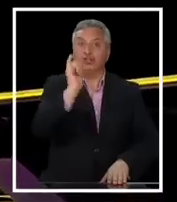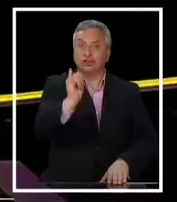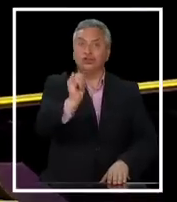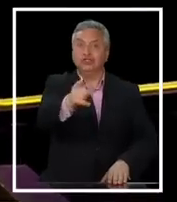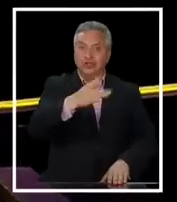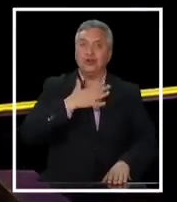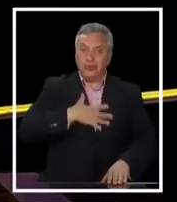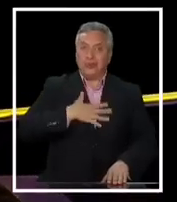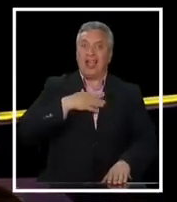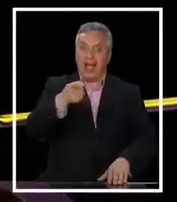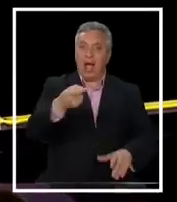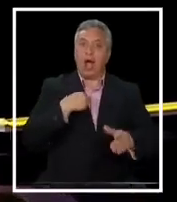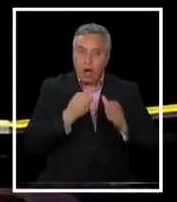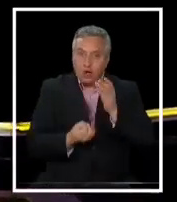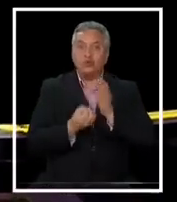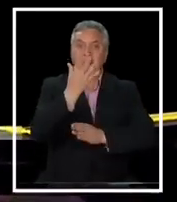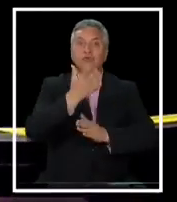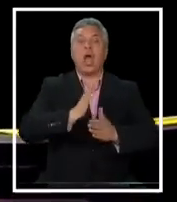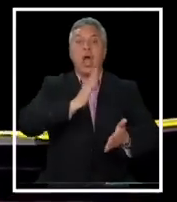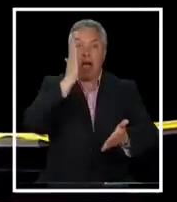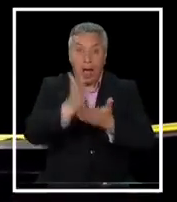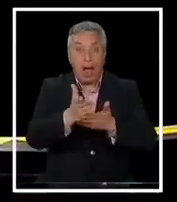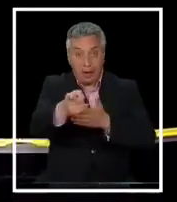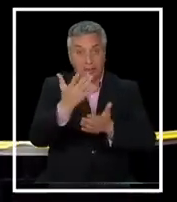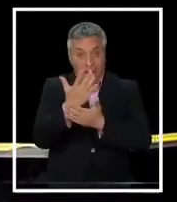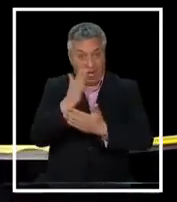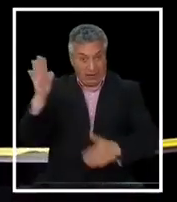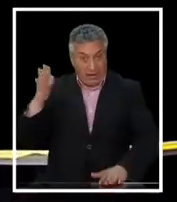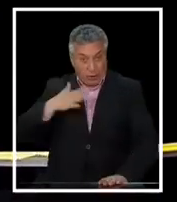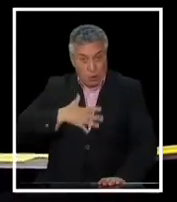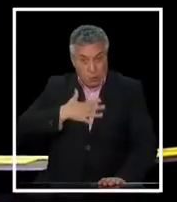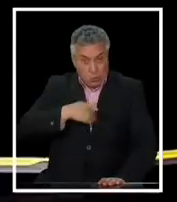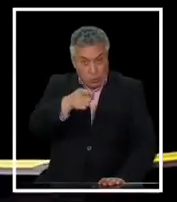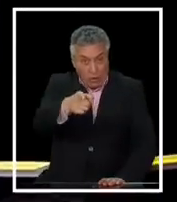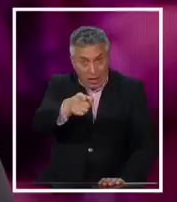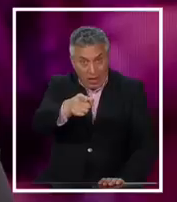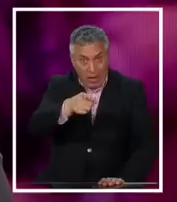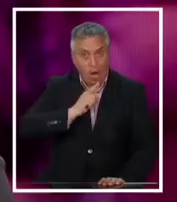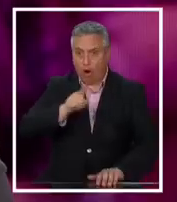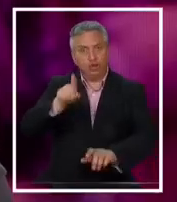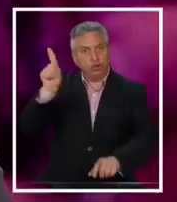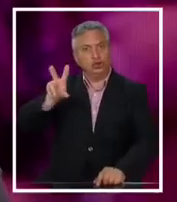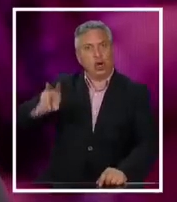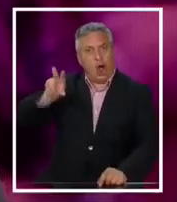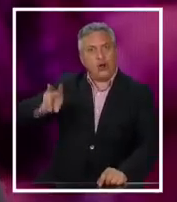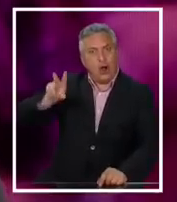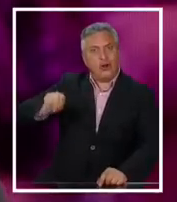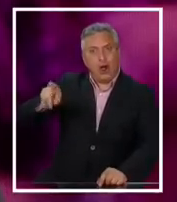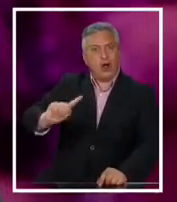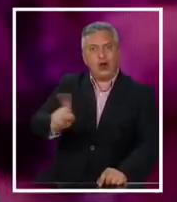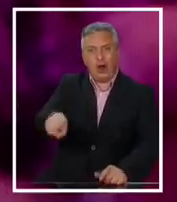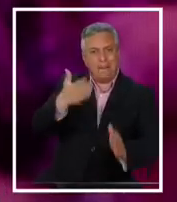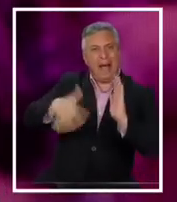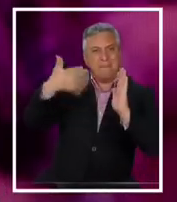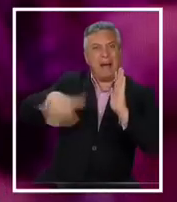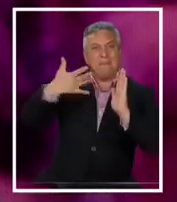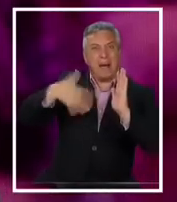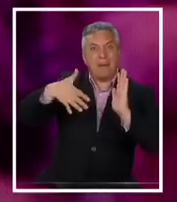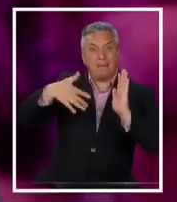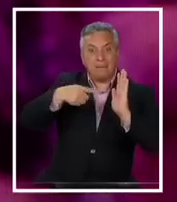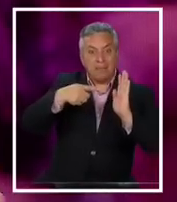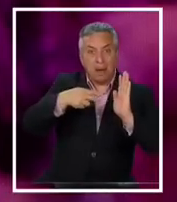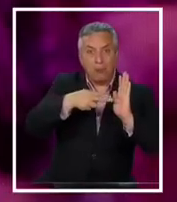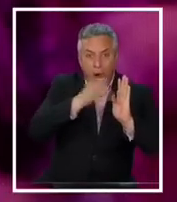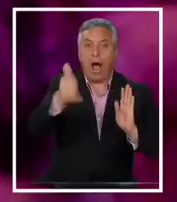O sea, tenemos que hacer una constitución hasta que a la derecha les guste, tenemos que hacer una constitución hasta que a aquellos que se dicen de centro les guste,